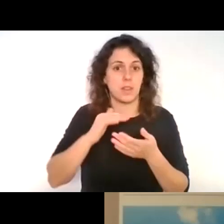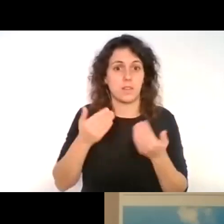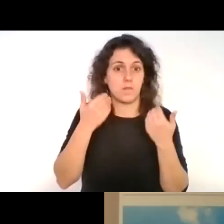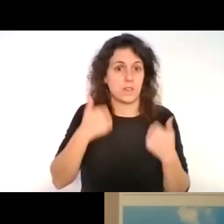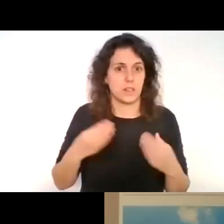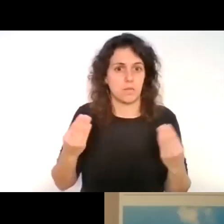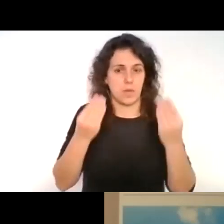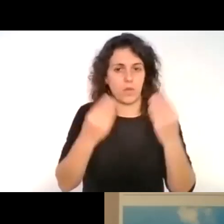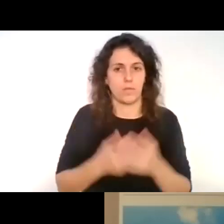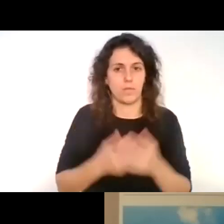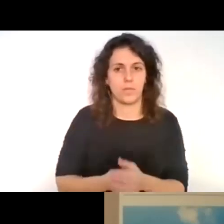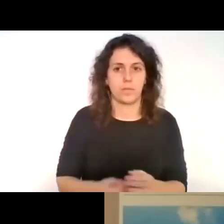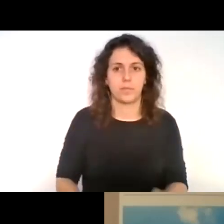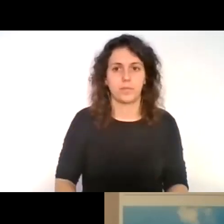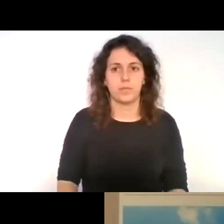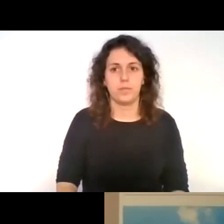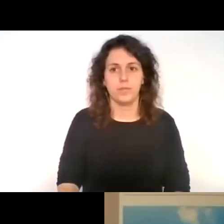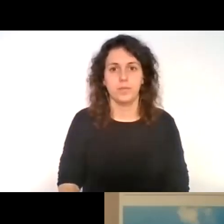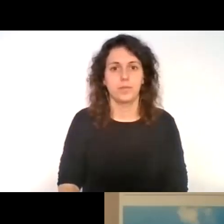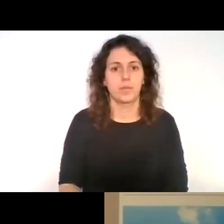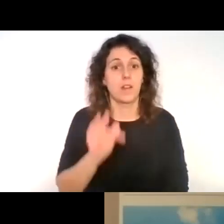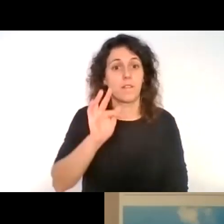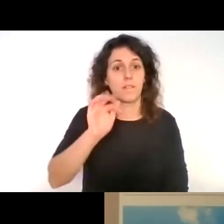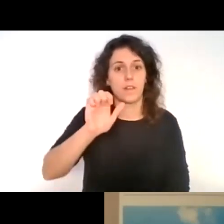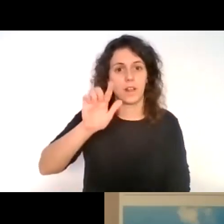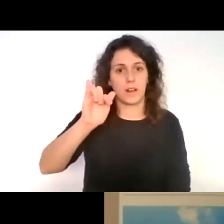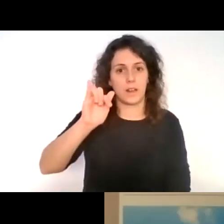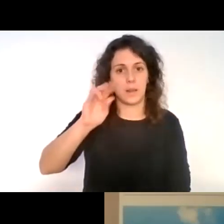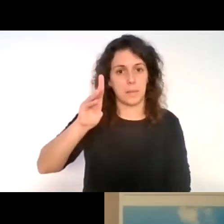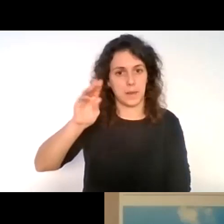Felipe, una pregunta, y también es un poquito común,